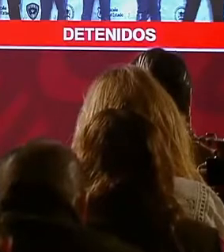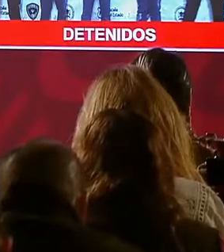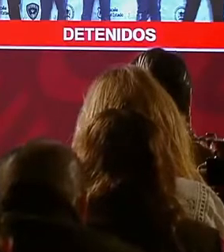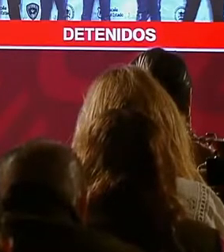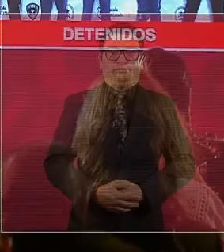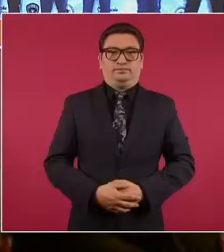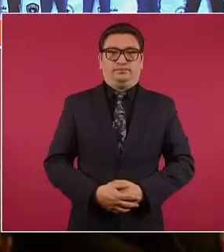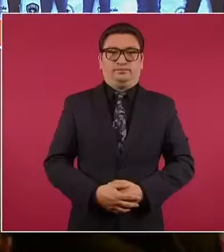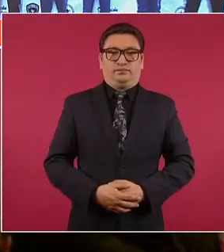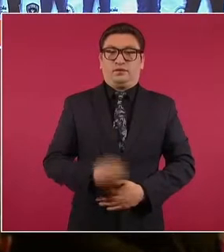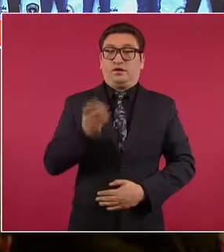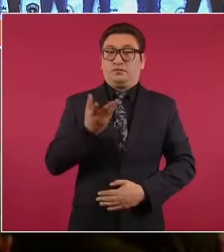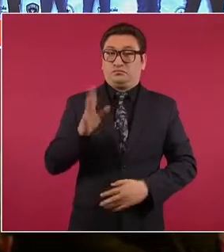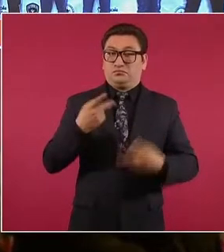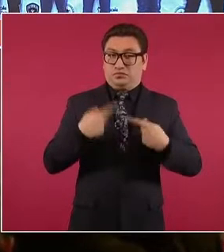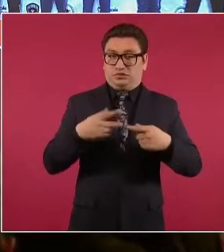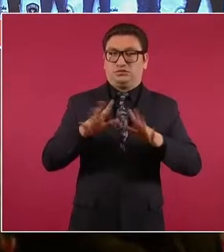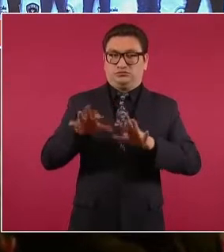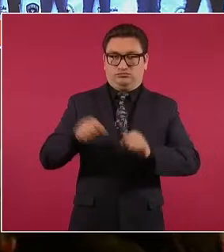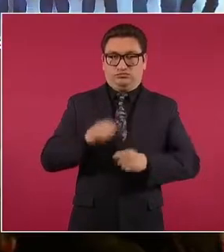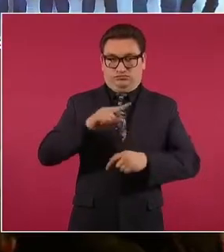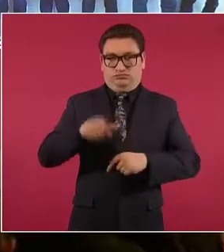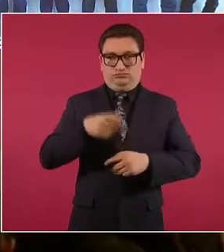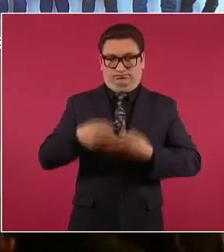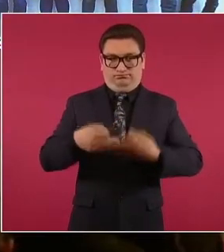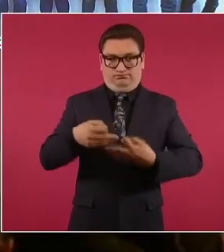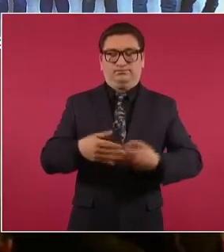vinculados a proceso penal. Siguiente.